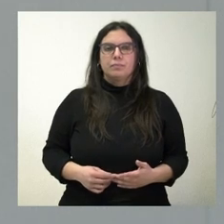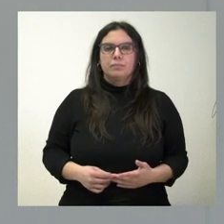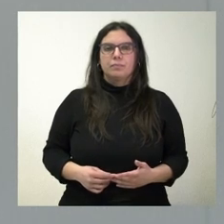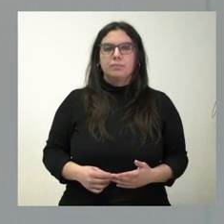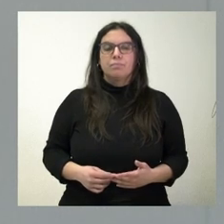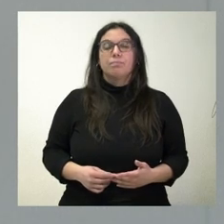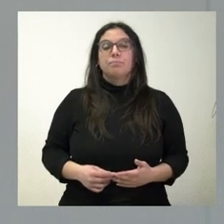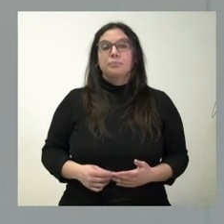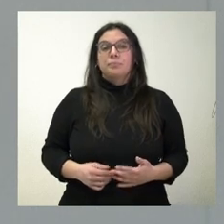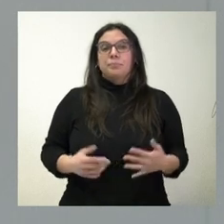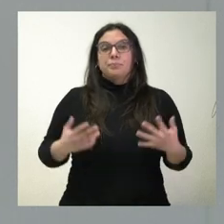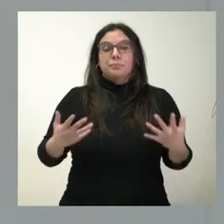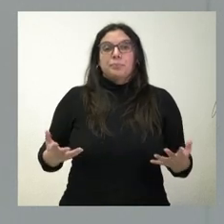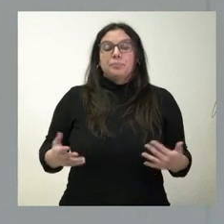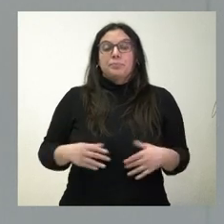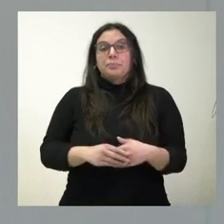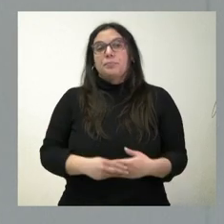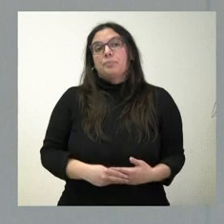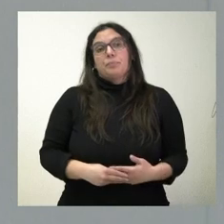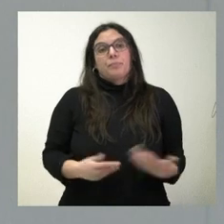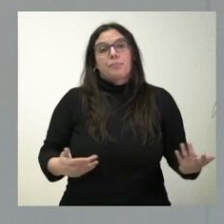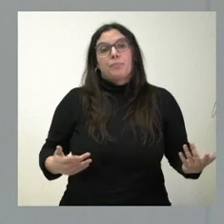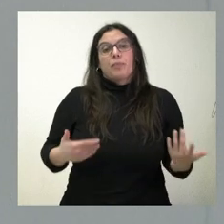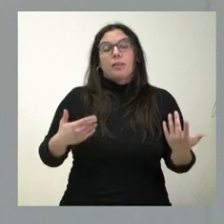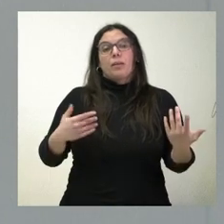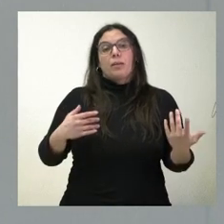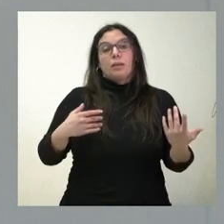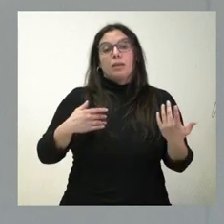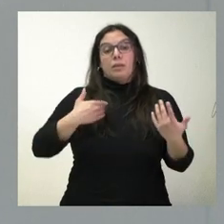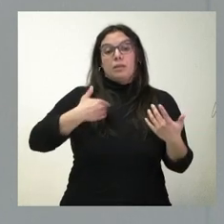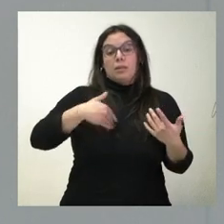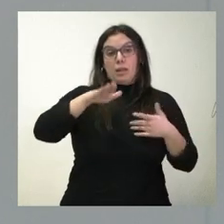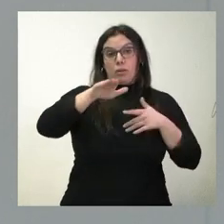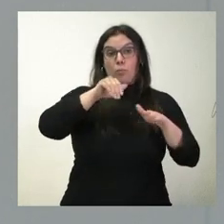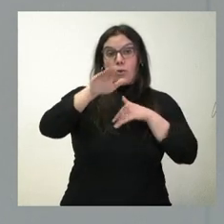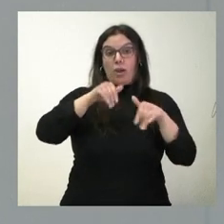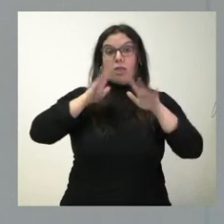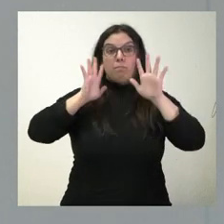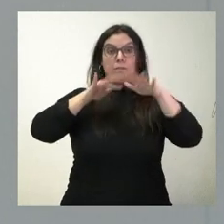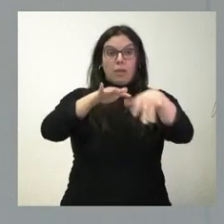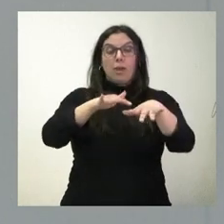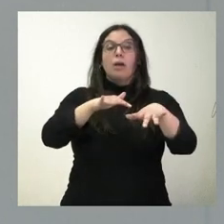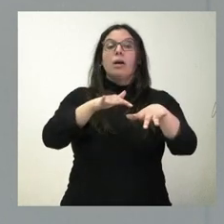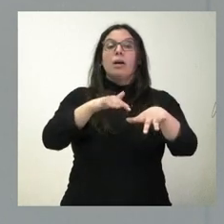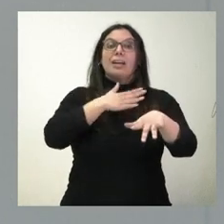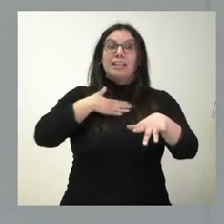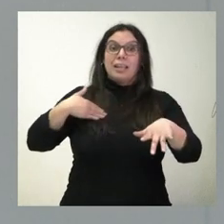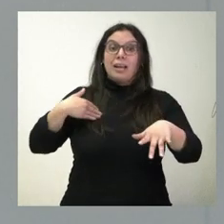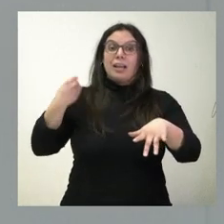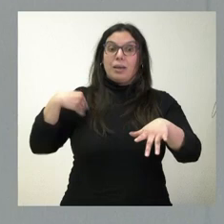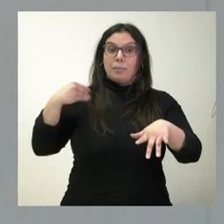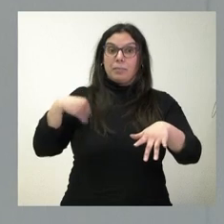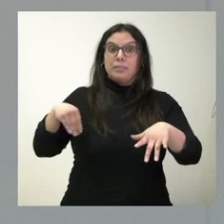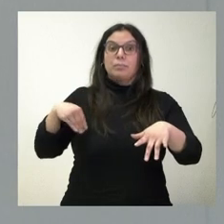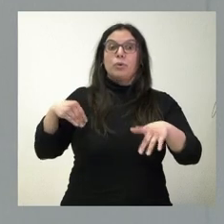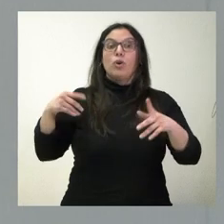Pues sí, la idea de los convocantes va en esa filosofía es que coincide plenamente con la Junta de Castilla y León. Nosotros